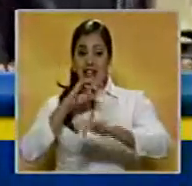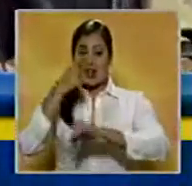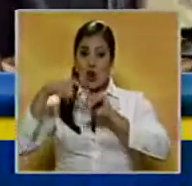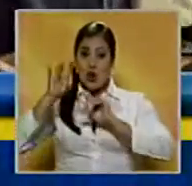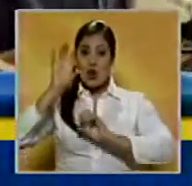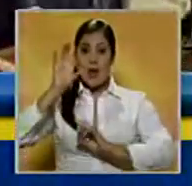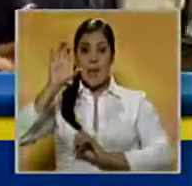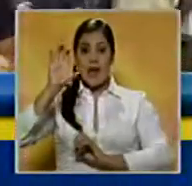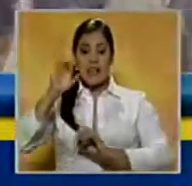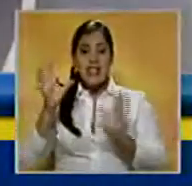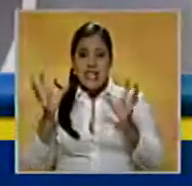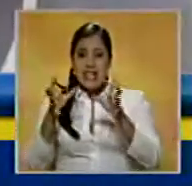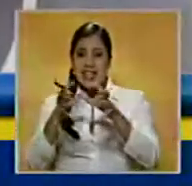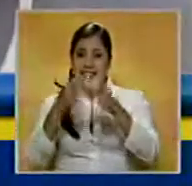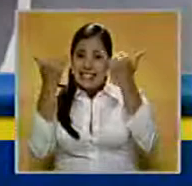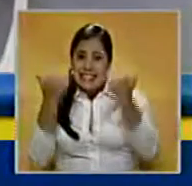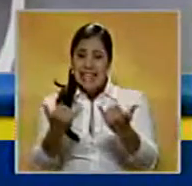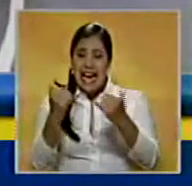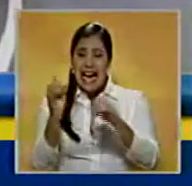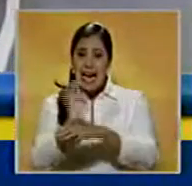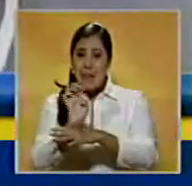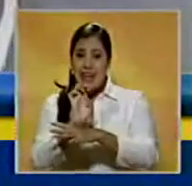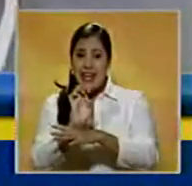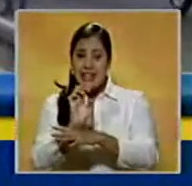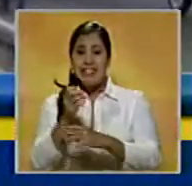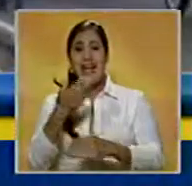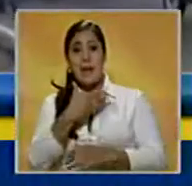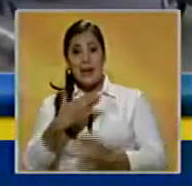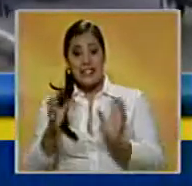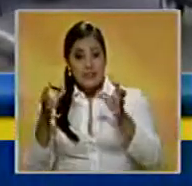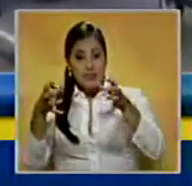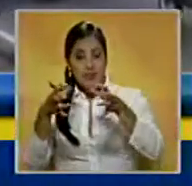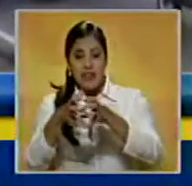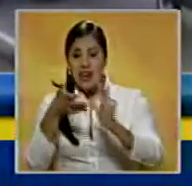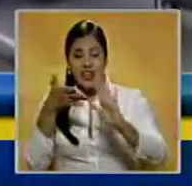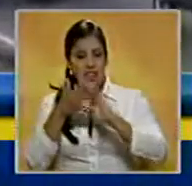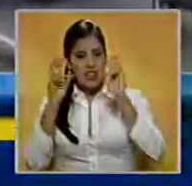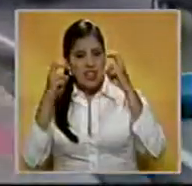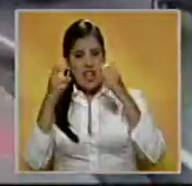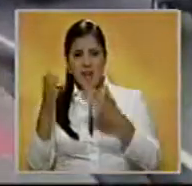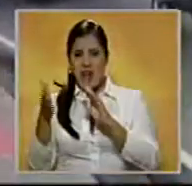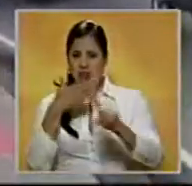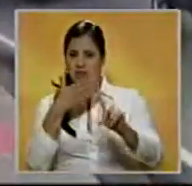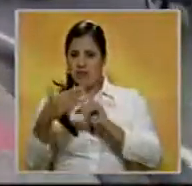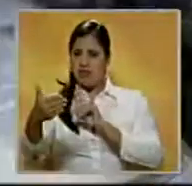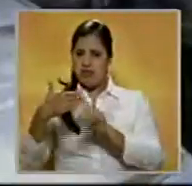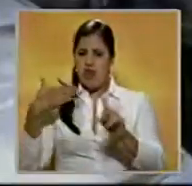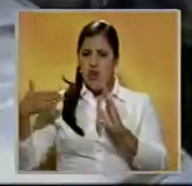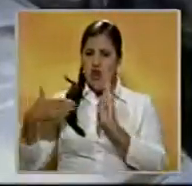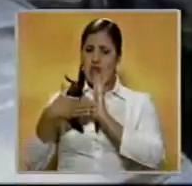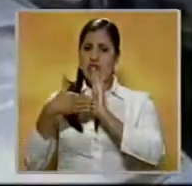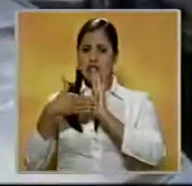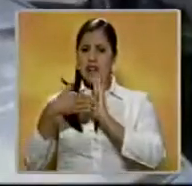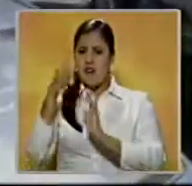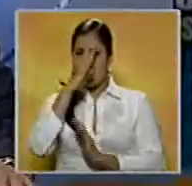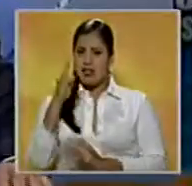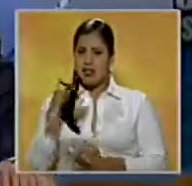Mauro Vieira, una reunión de emergencia en el Palacio Presidencial para tratar el tema de la agresión contra los parlamentarios.